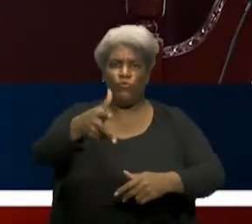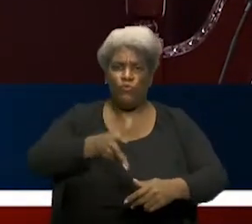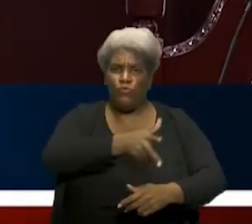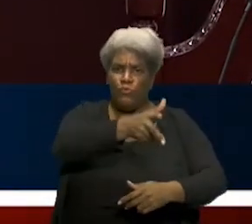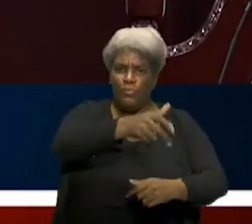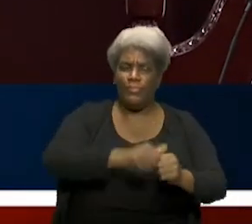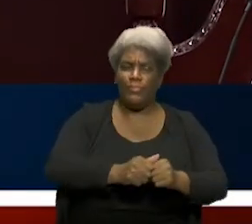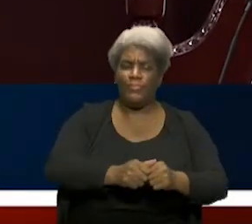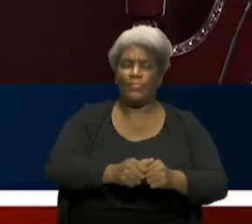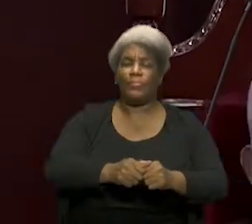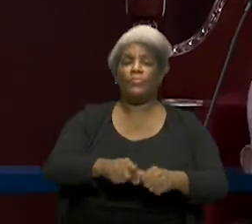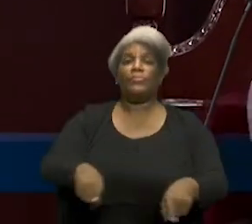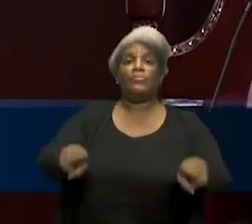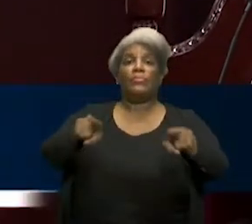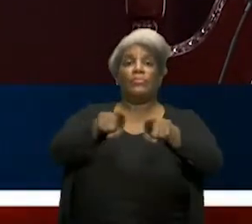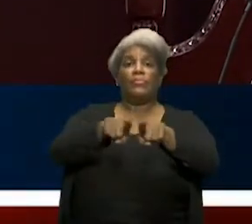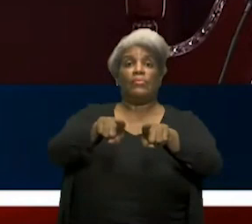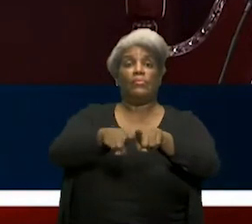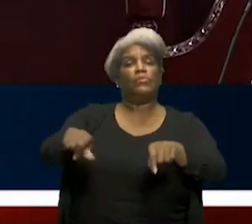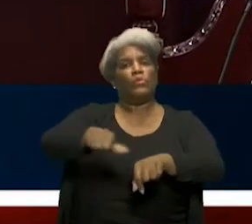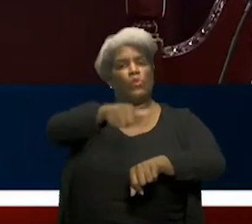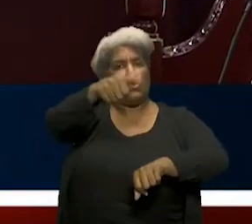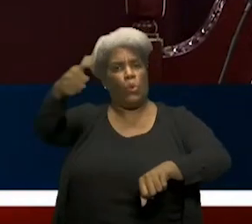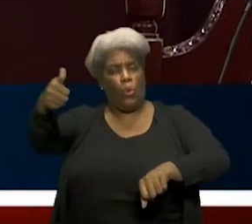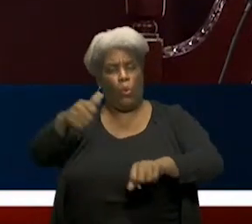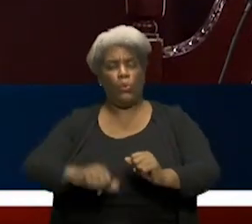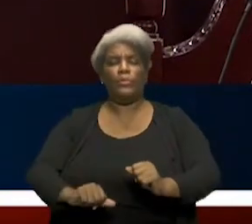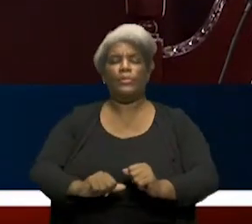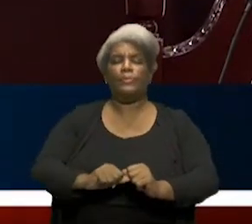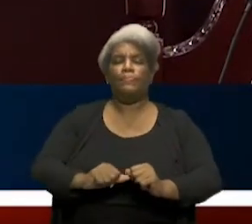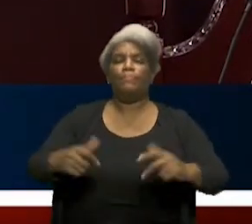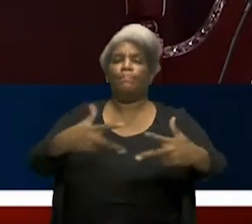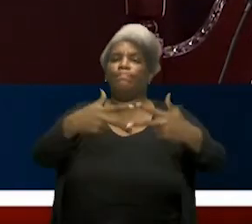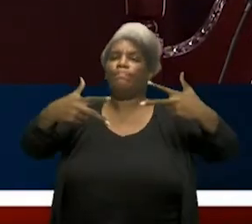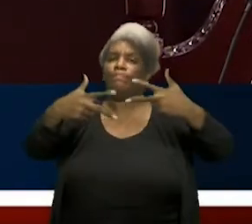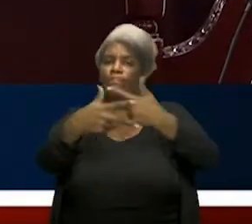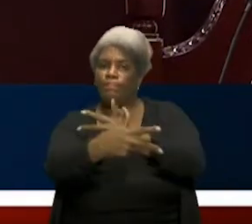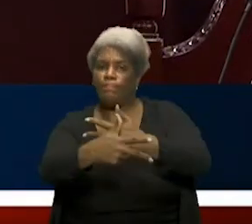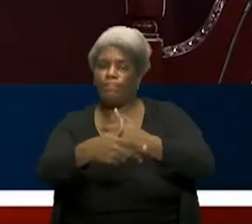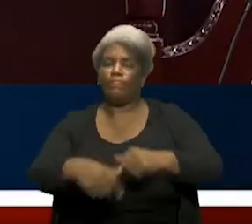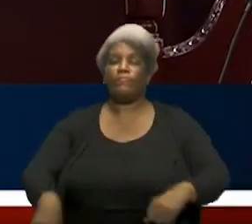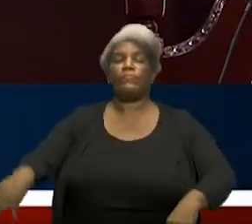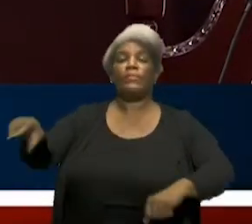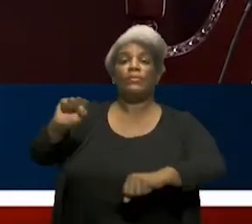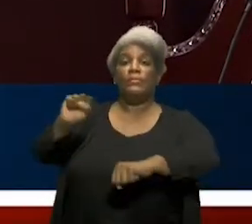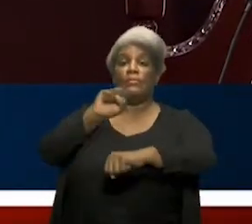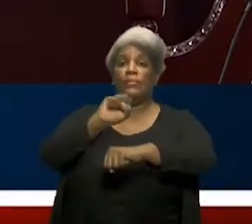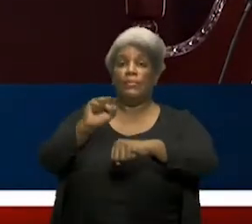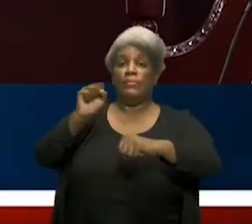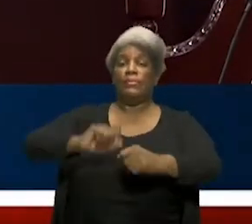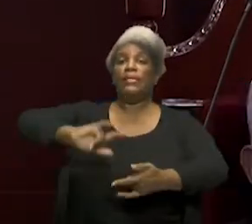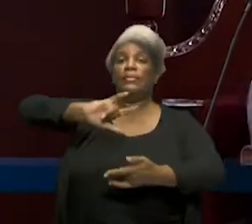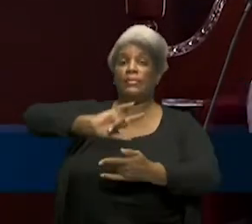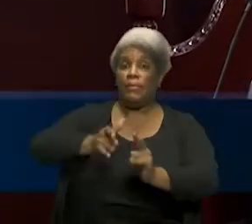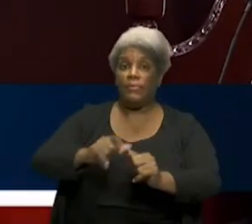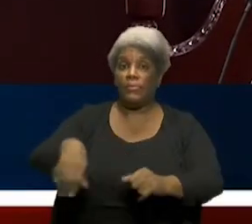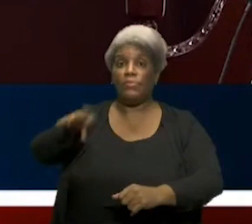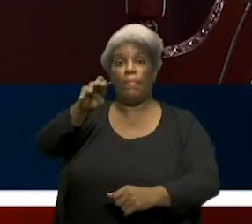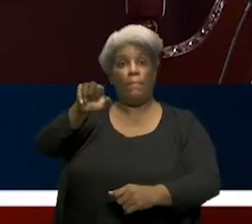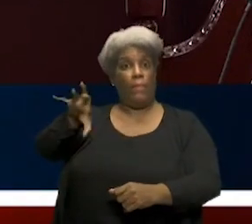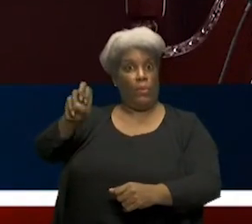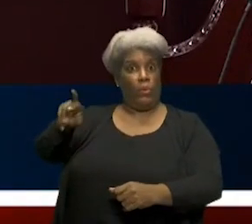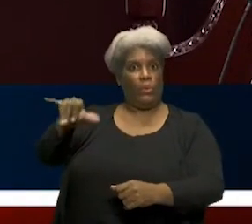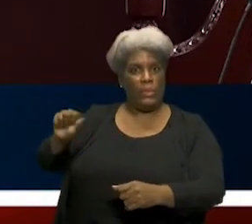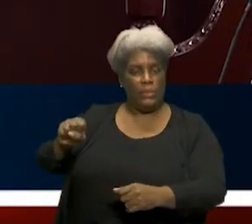II-Caucedo, que está bastante avanzada, la avenida Circunvalación de San Francisco de Macorís, la entrada de Samaná en los